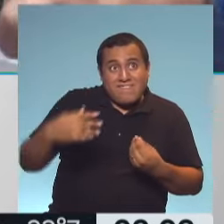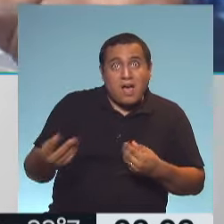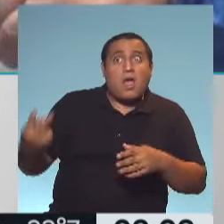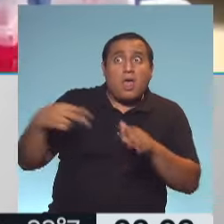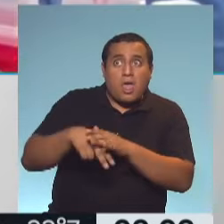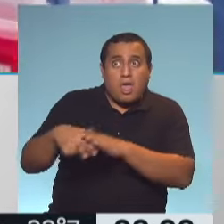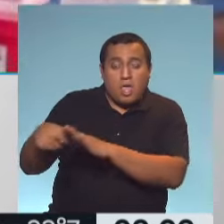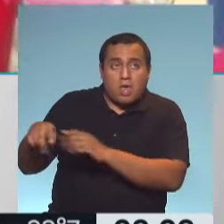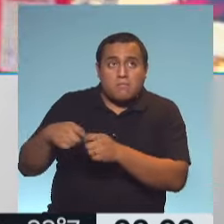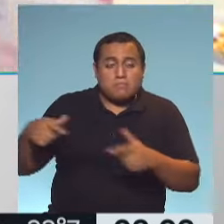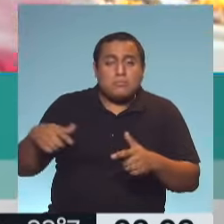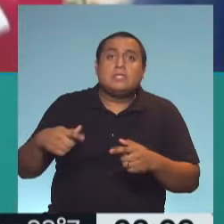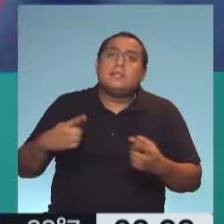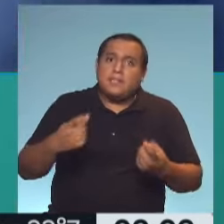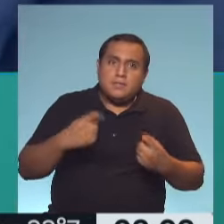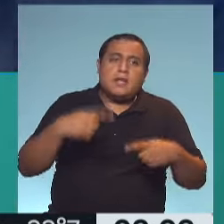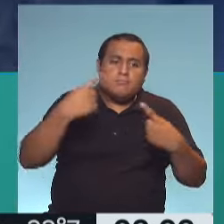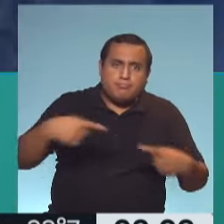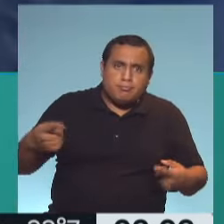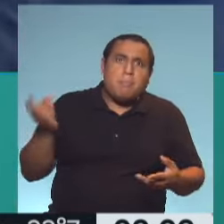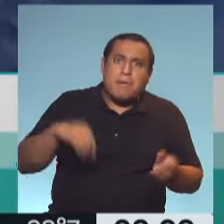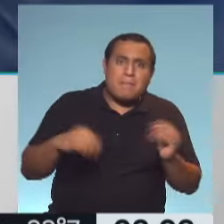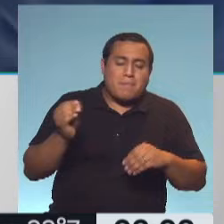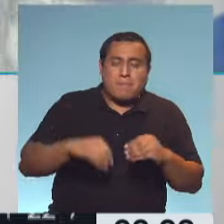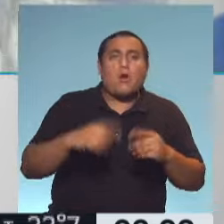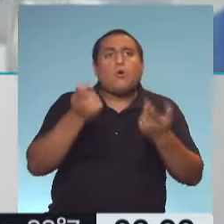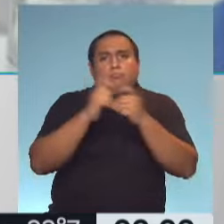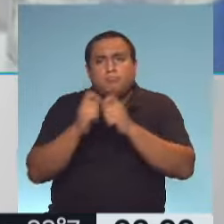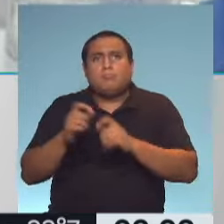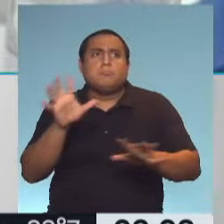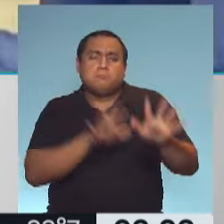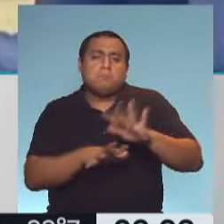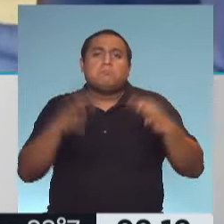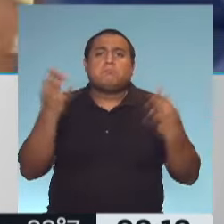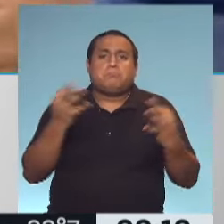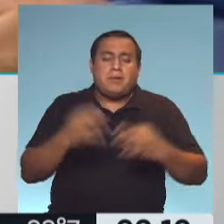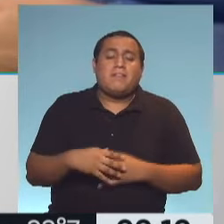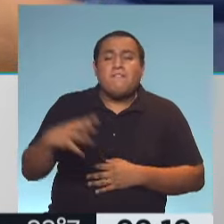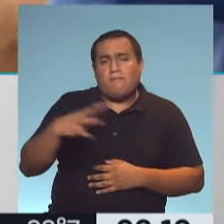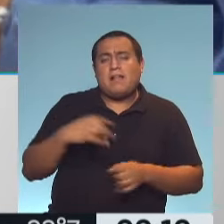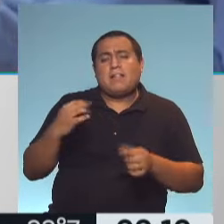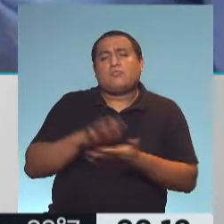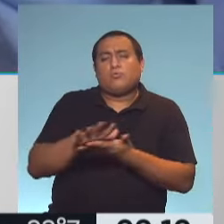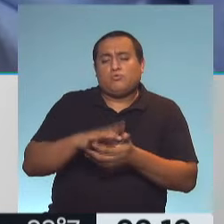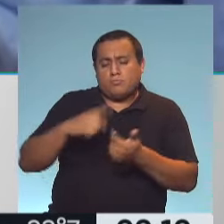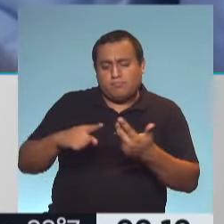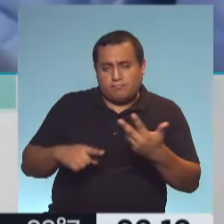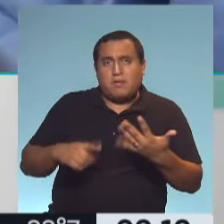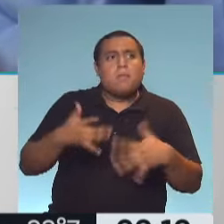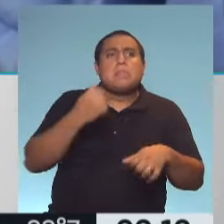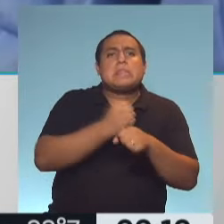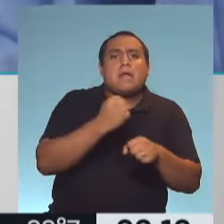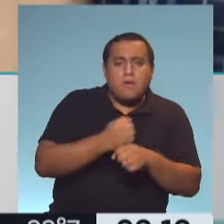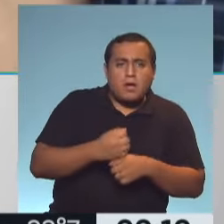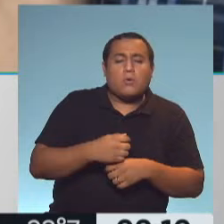casos de internación. En Tucumán estamos con bastantes conflictos, todavía no resueltos desde el punto de vista laboral,